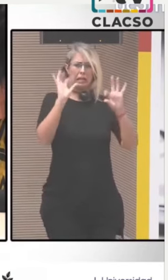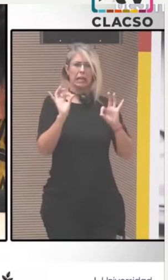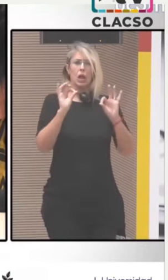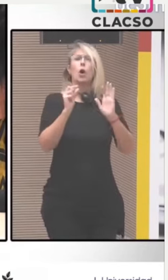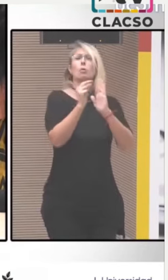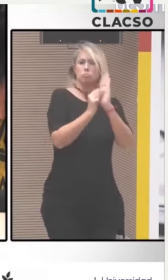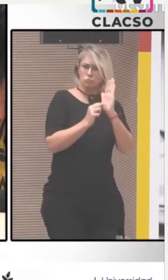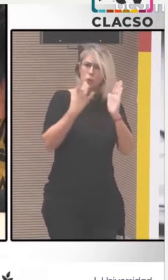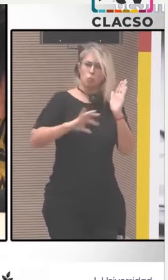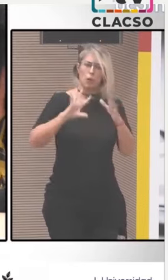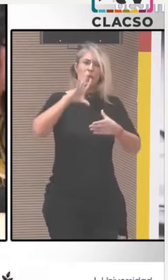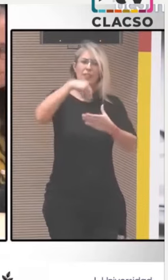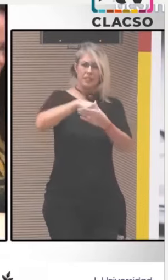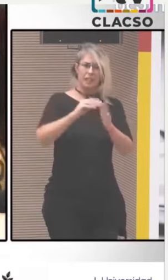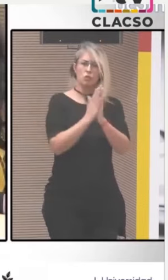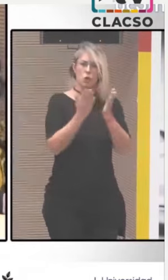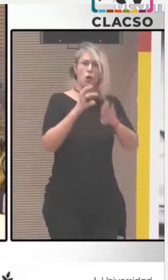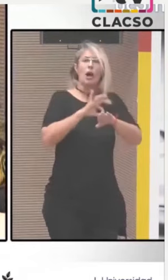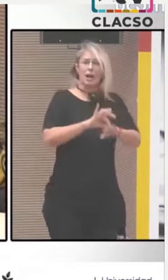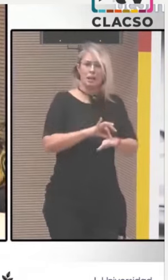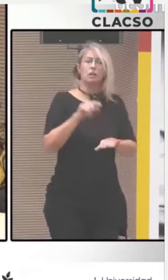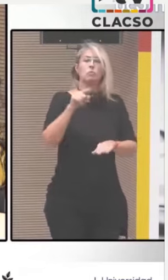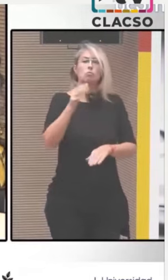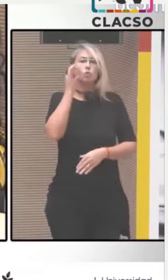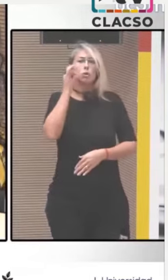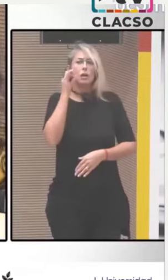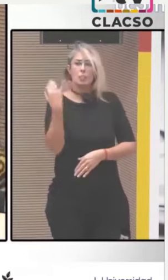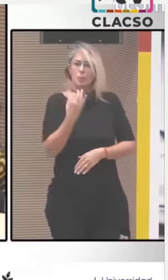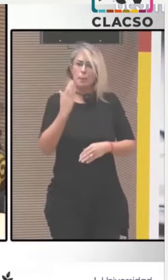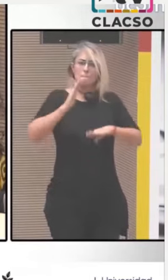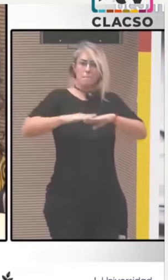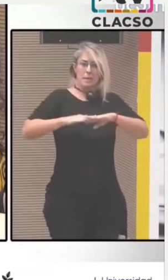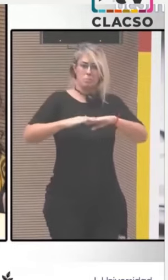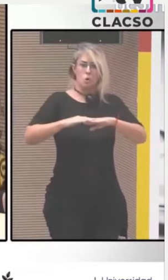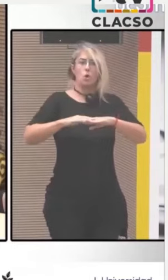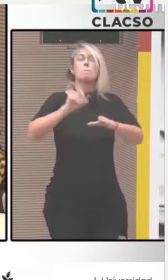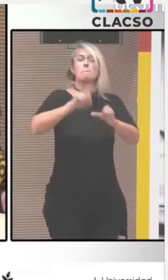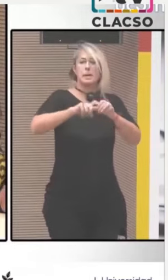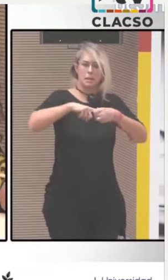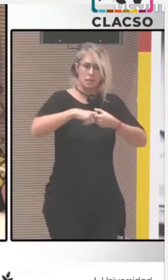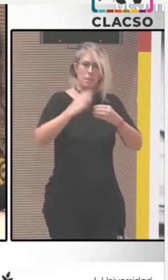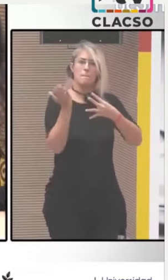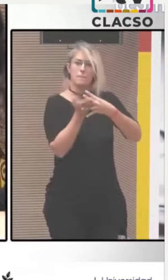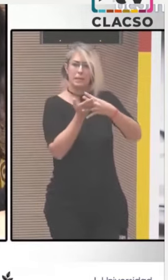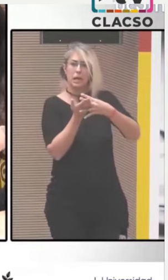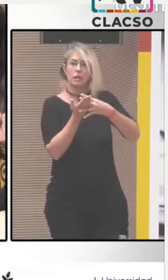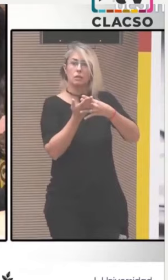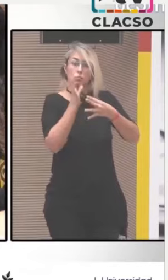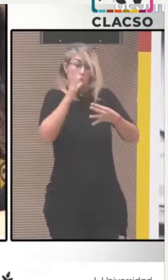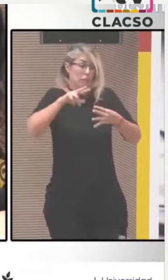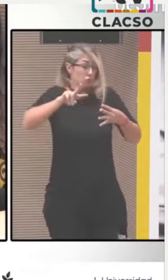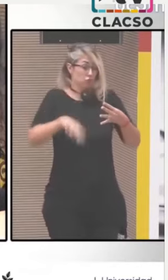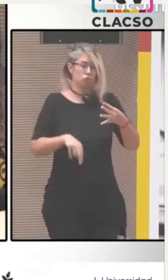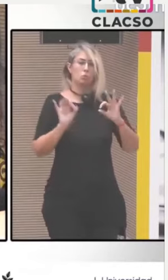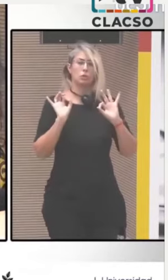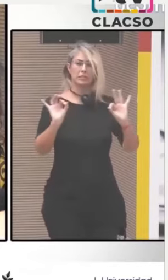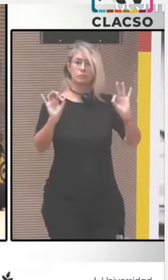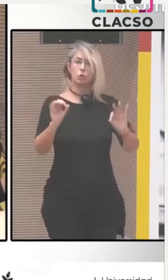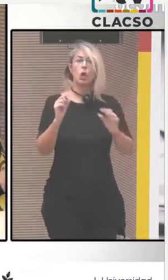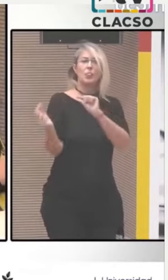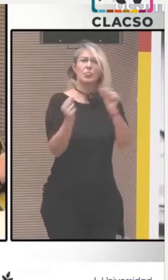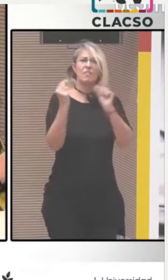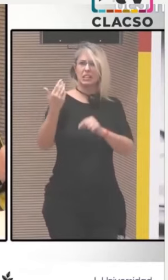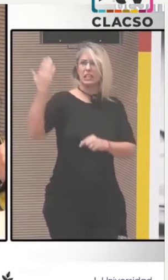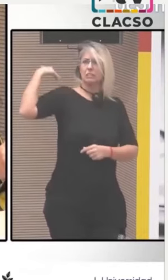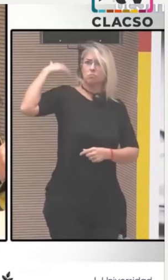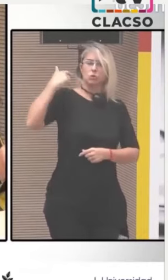armar estos puentes de diálogo. Absolutamente, ya quedamos pensando en las prioridades para el siguiente y que,